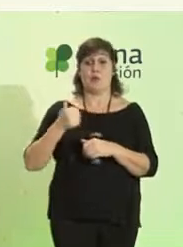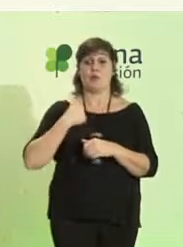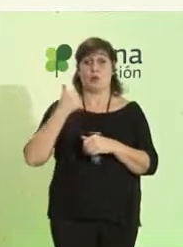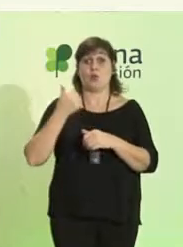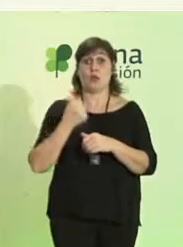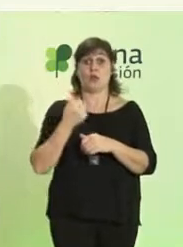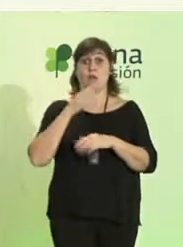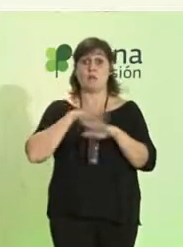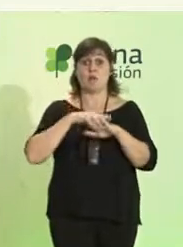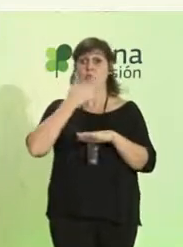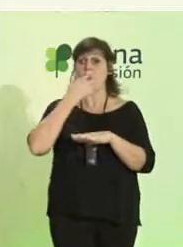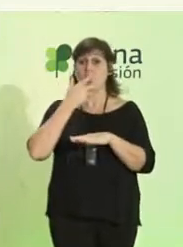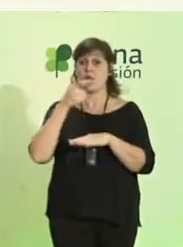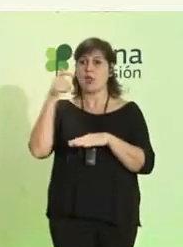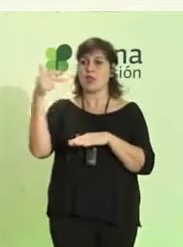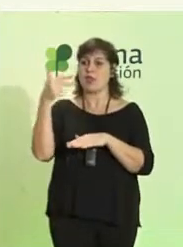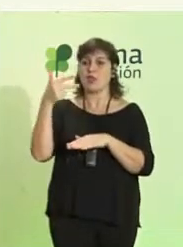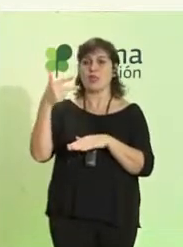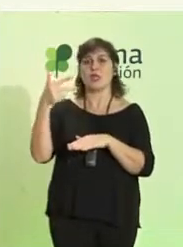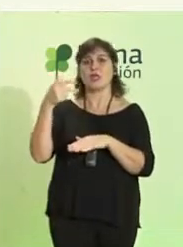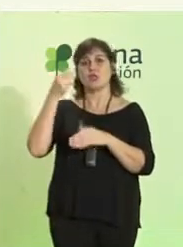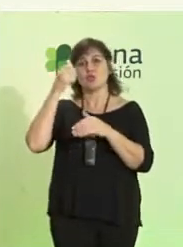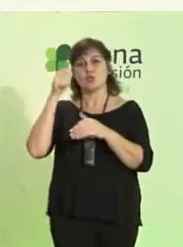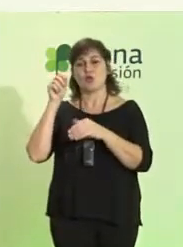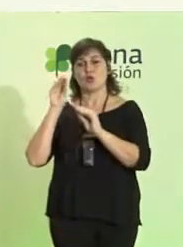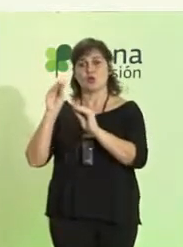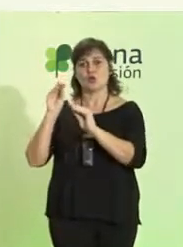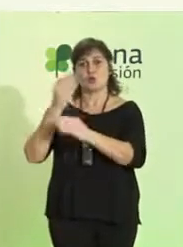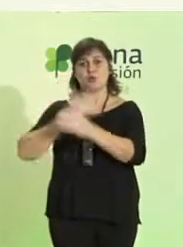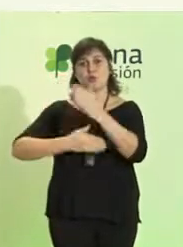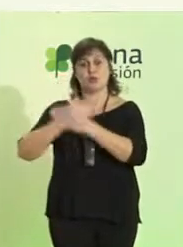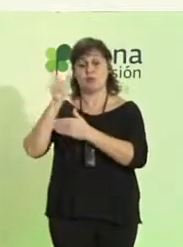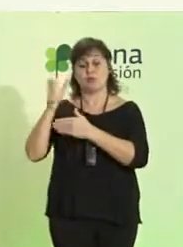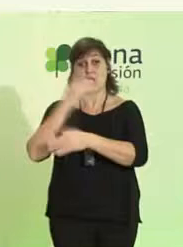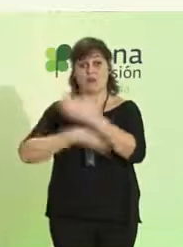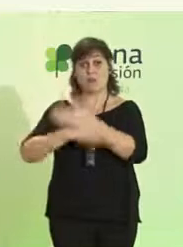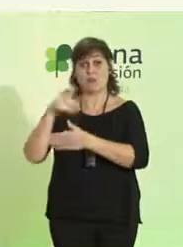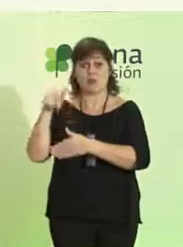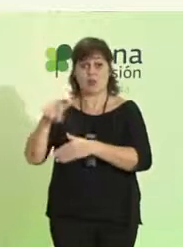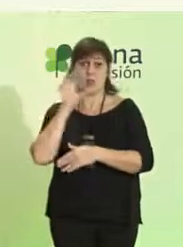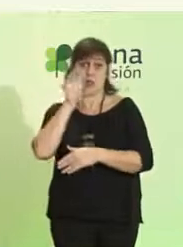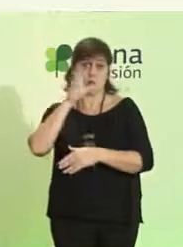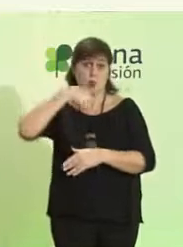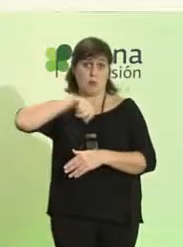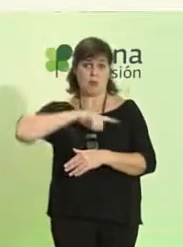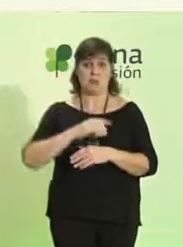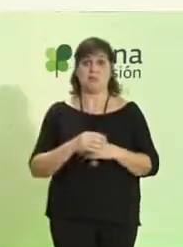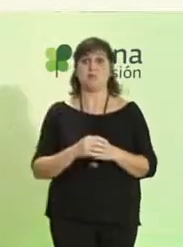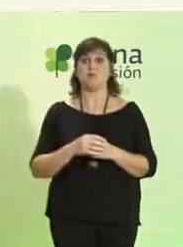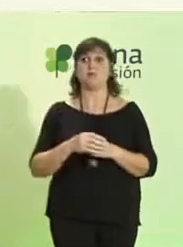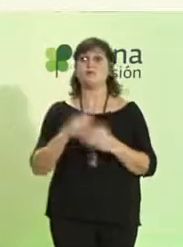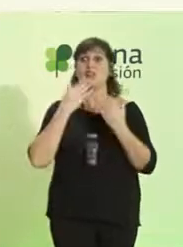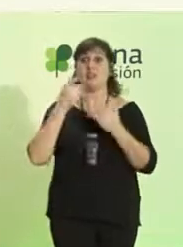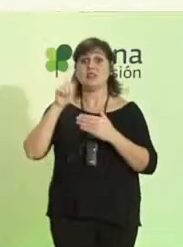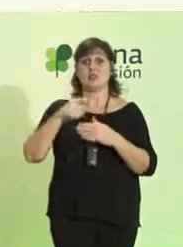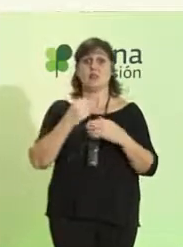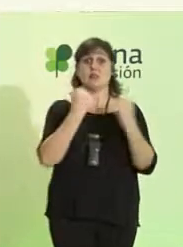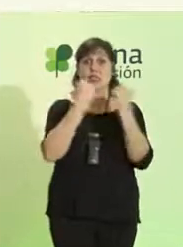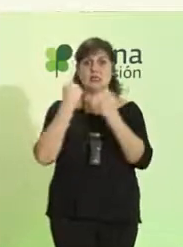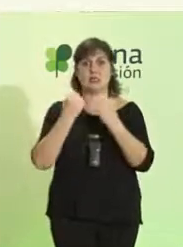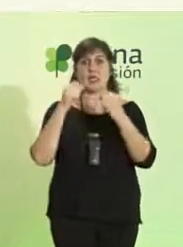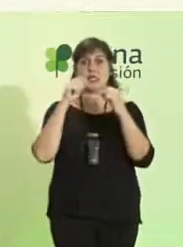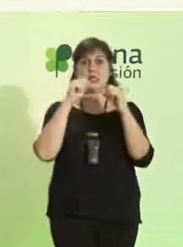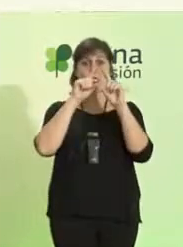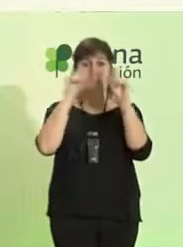conocedores sobre la situación de los derechos de las personas con discapacidad en otros países. Por supuesto, muchísimas gracias también a todas las entidades, instituciones y